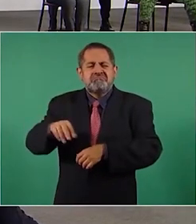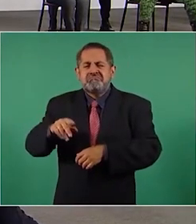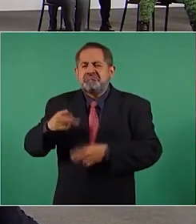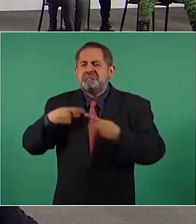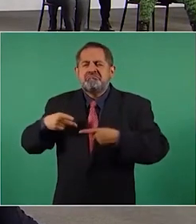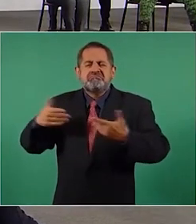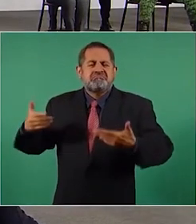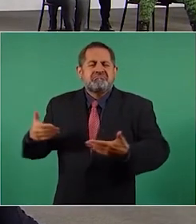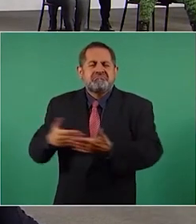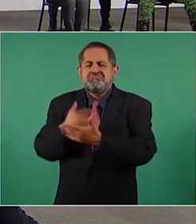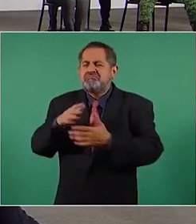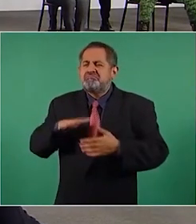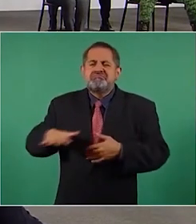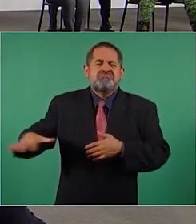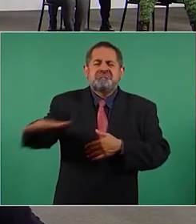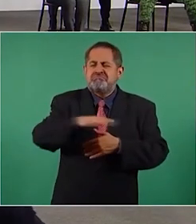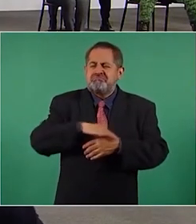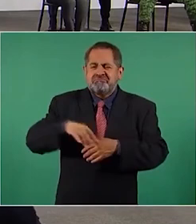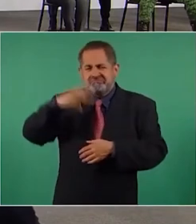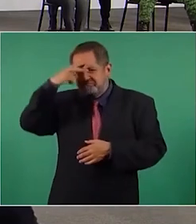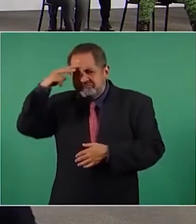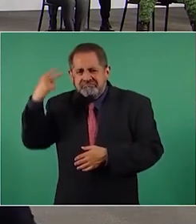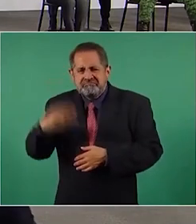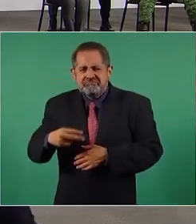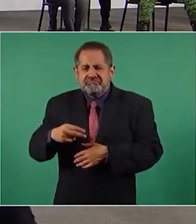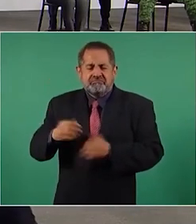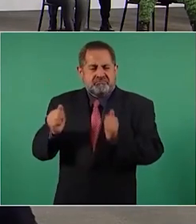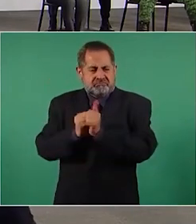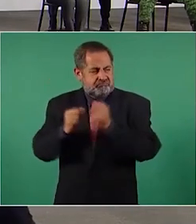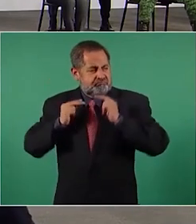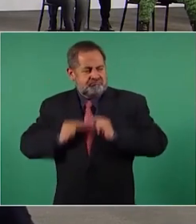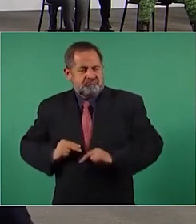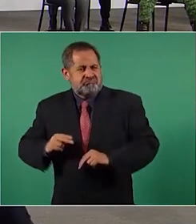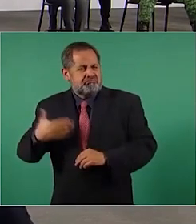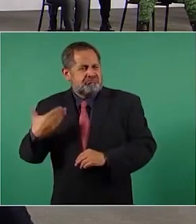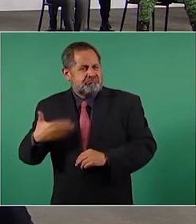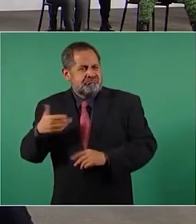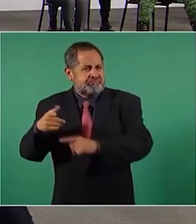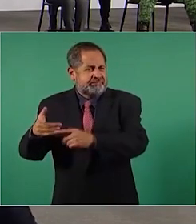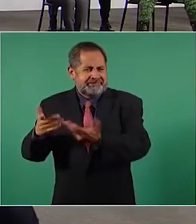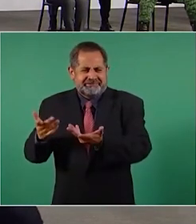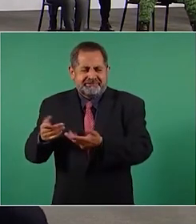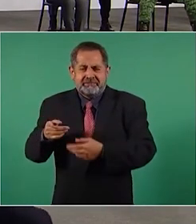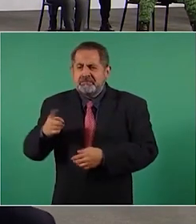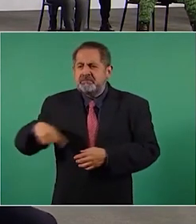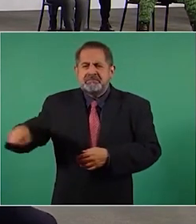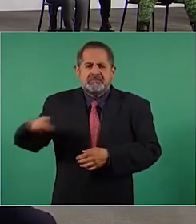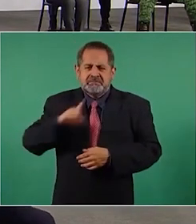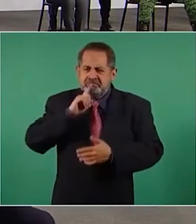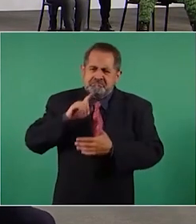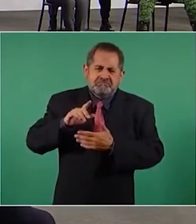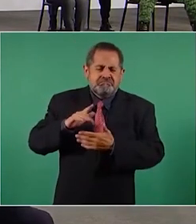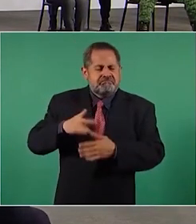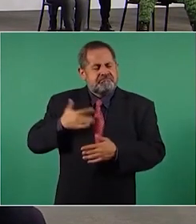No olvidarlo, Hay gente muy sensible,